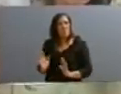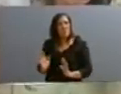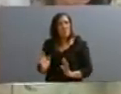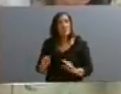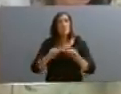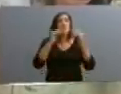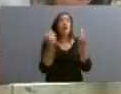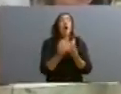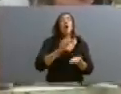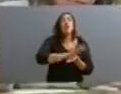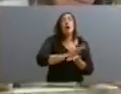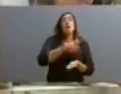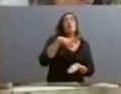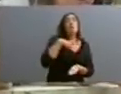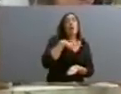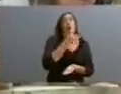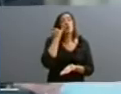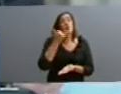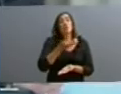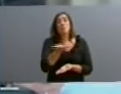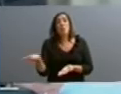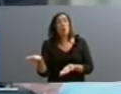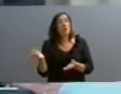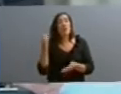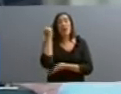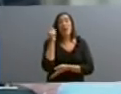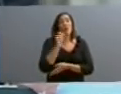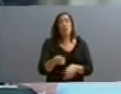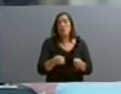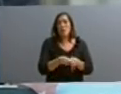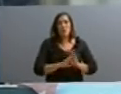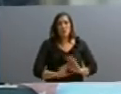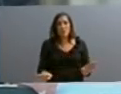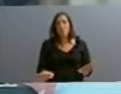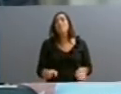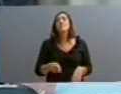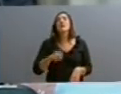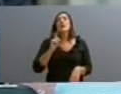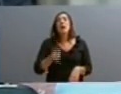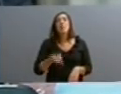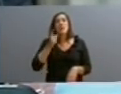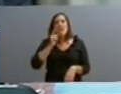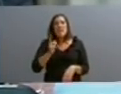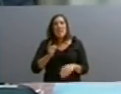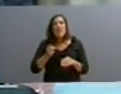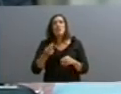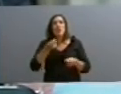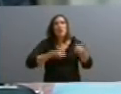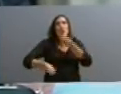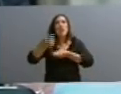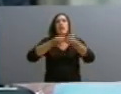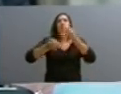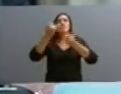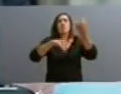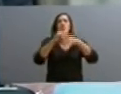total público más privado de la economía. Lo mismo. También es muy bajo el riesgo de refinanciación del sector privado. Esto es